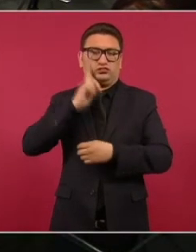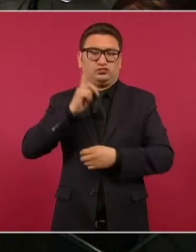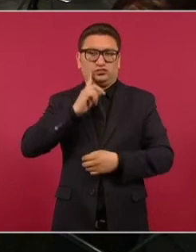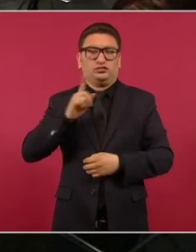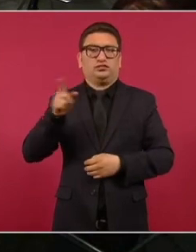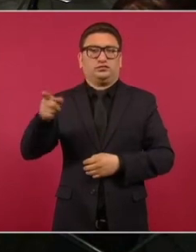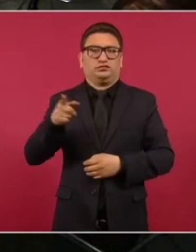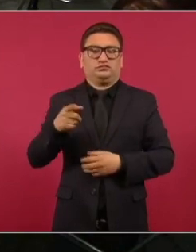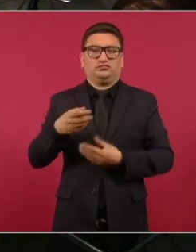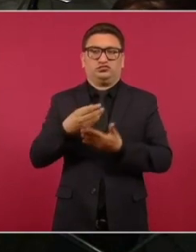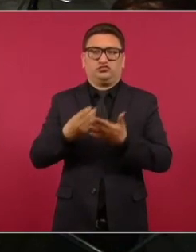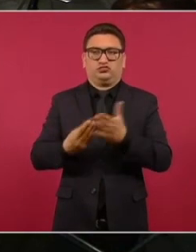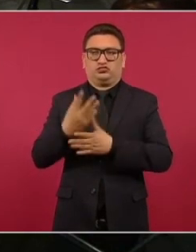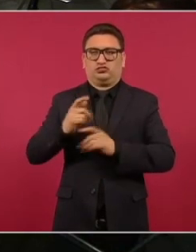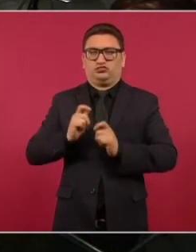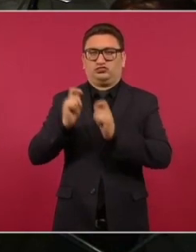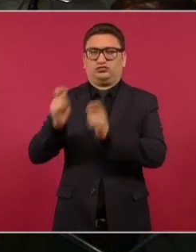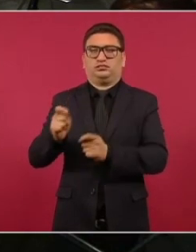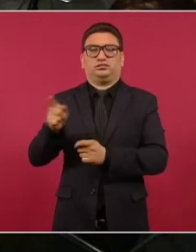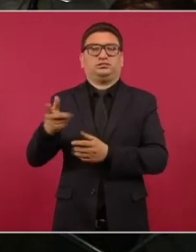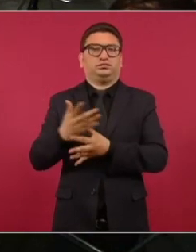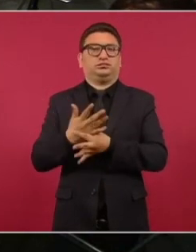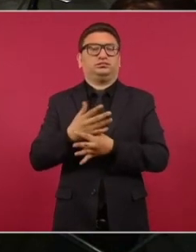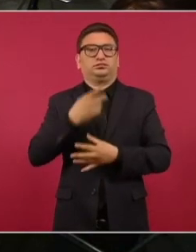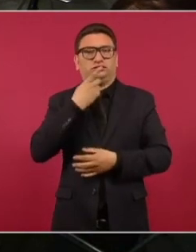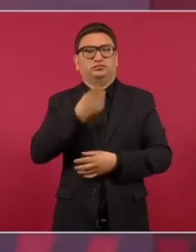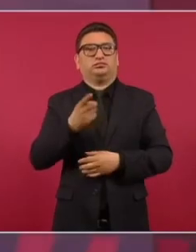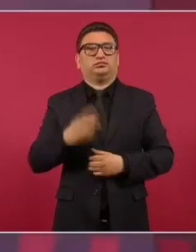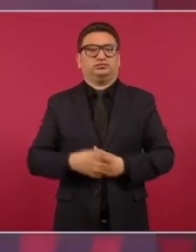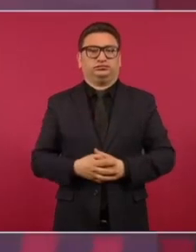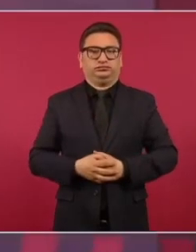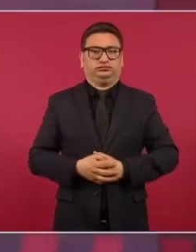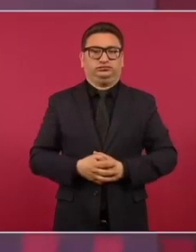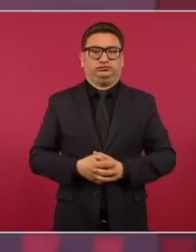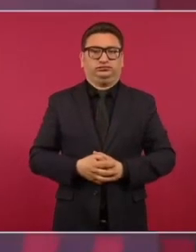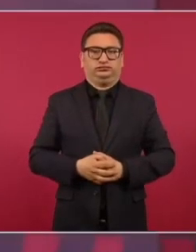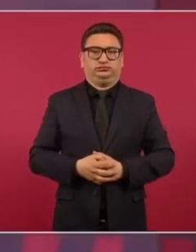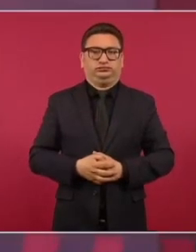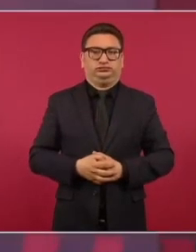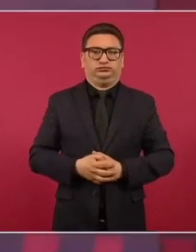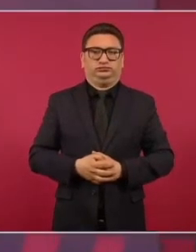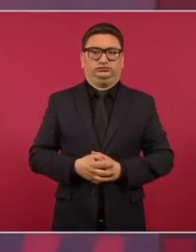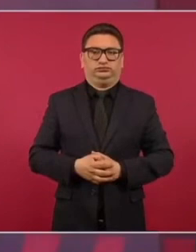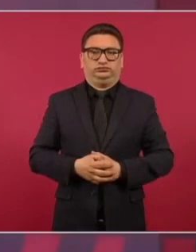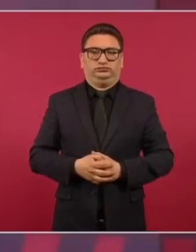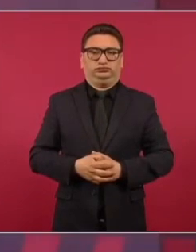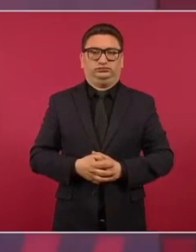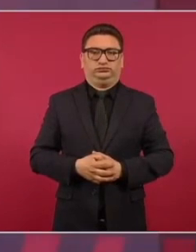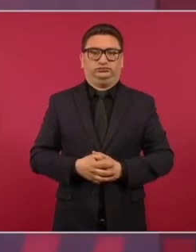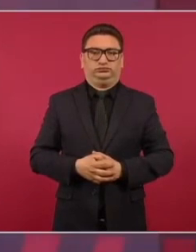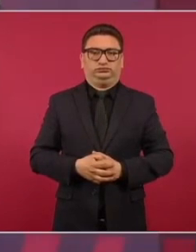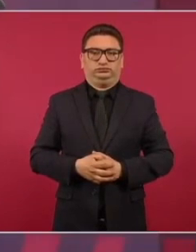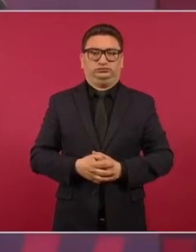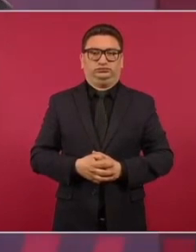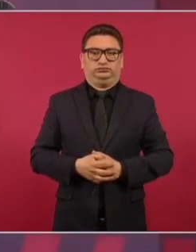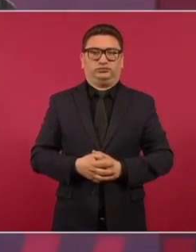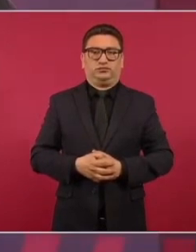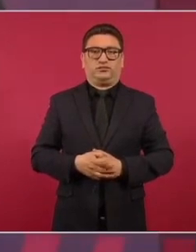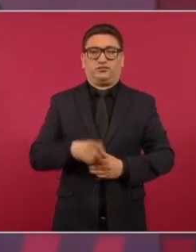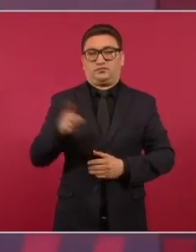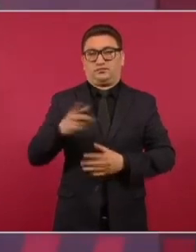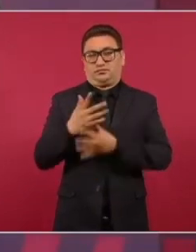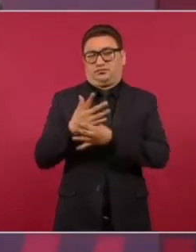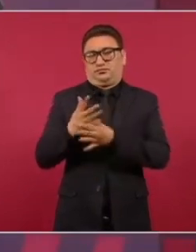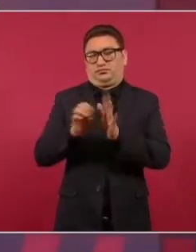en un formalismo extremo, como si